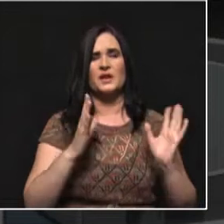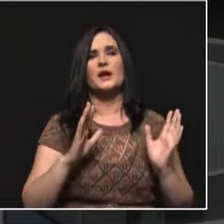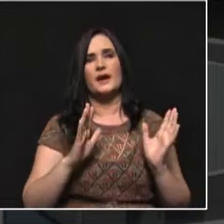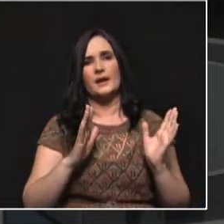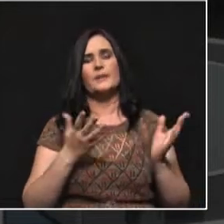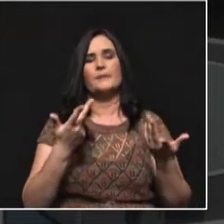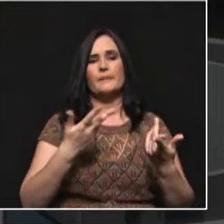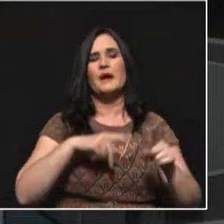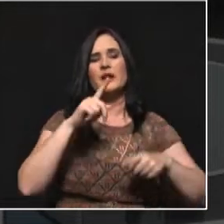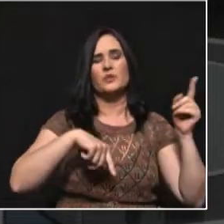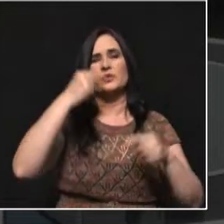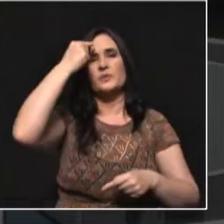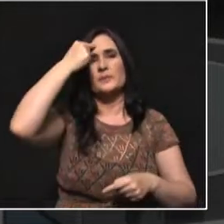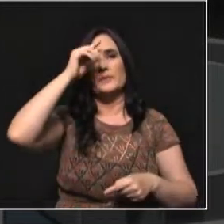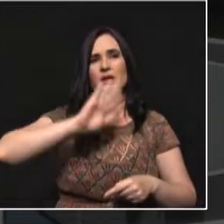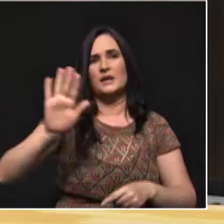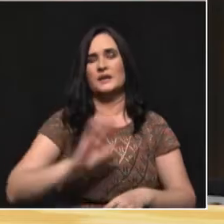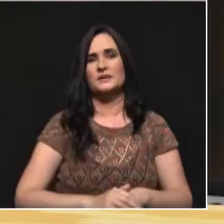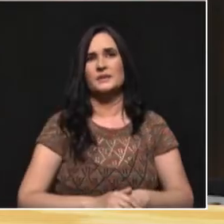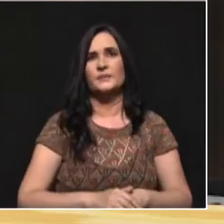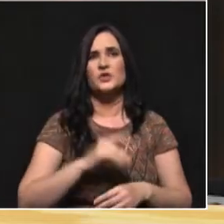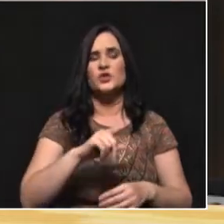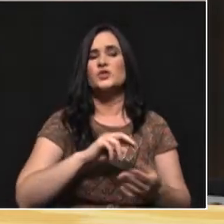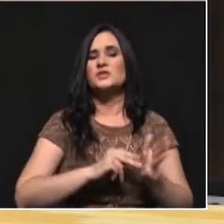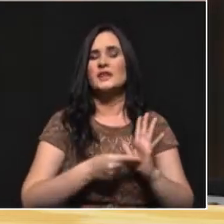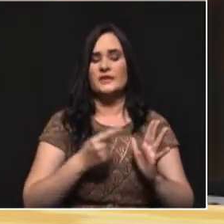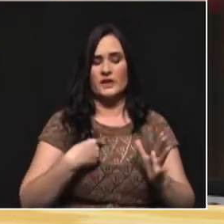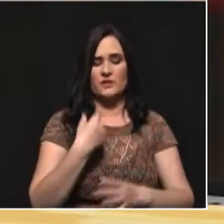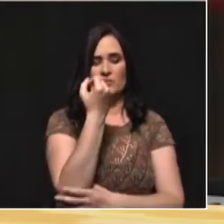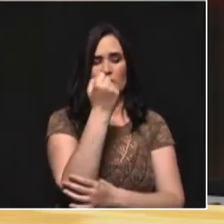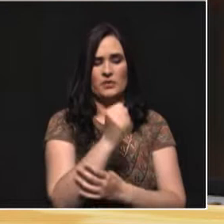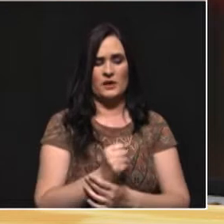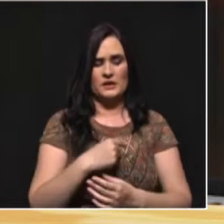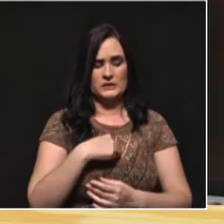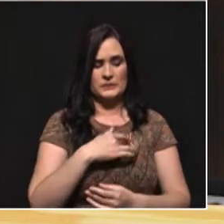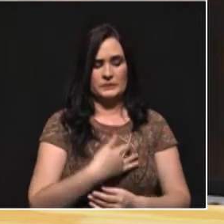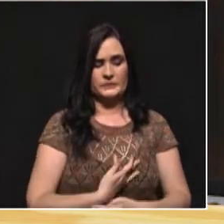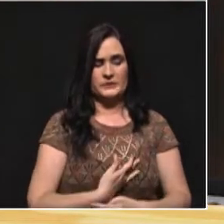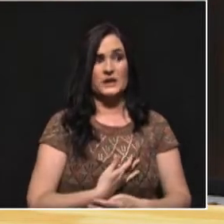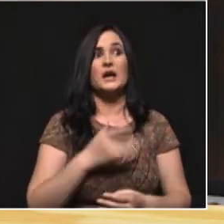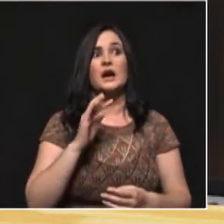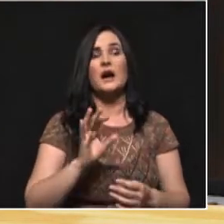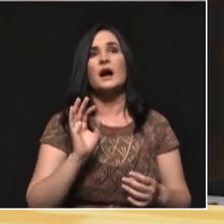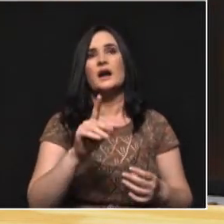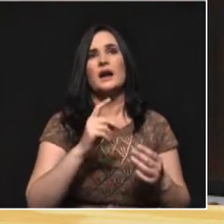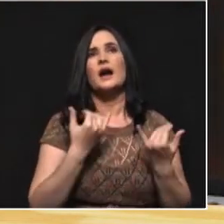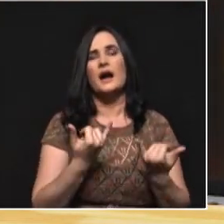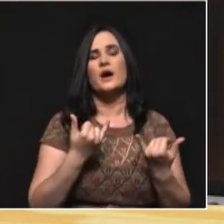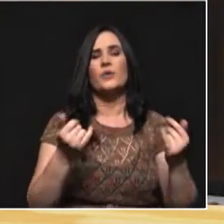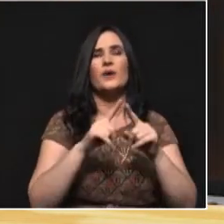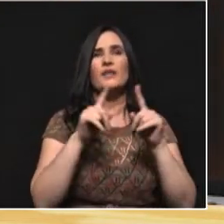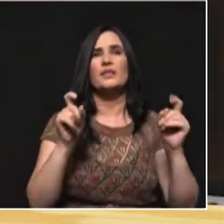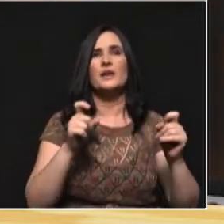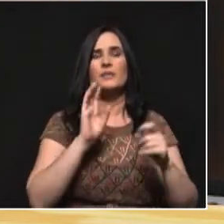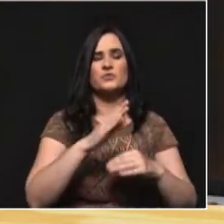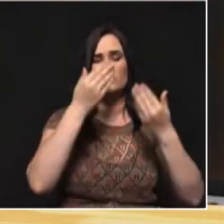esa lógica. Insisto, eso se llama frustración al momento de votar y esto nos lleva a un tema muy vigente en